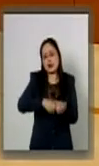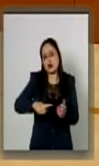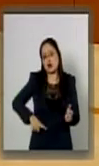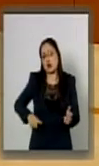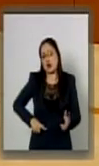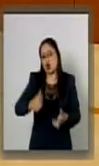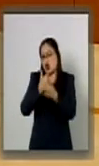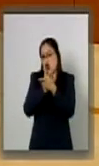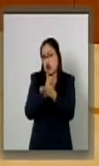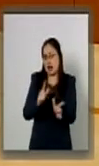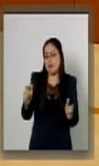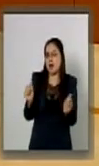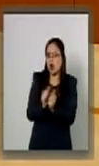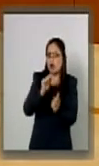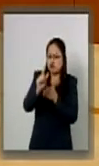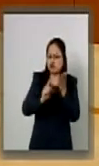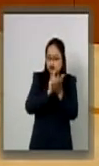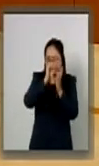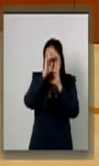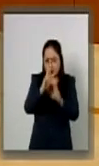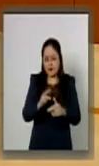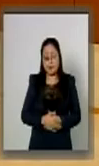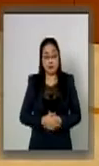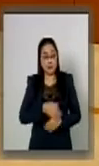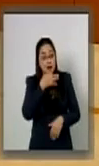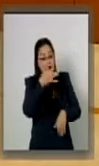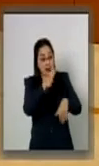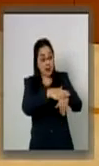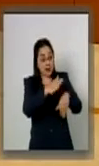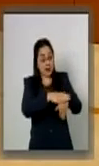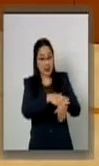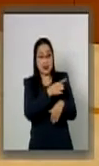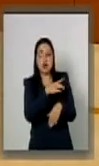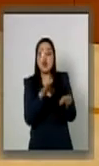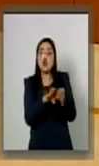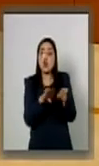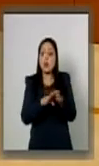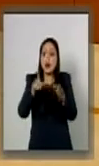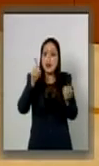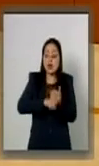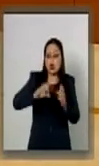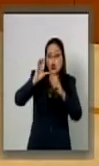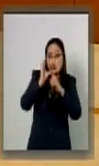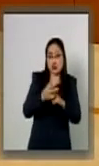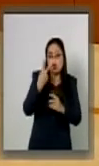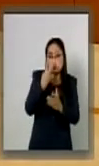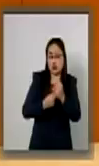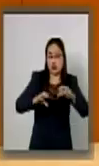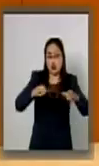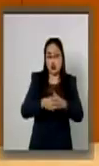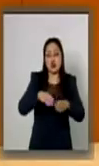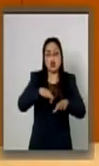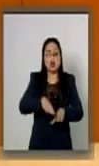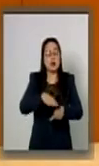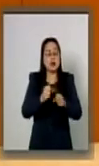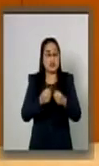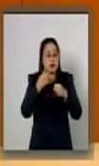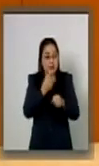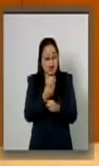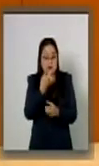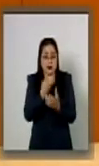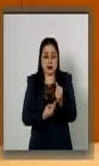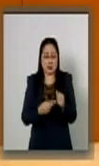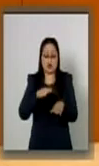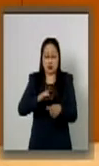declaratoria tendrá que ser notificada tanto a la Comisión Bicameral de Seguridad Nacional como a la Comisión Nacional de